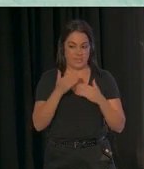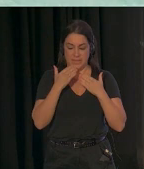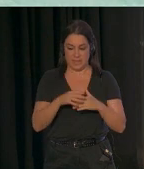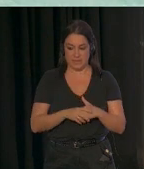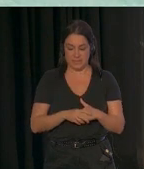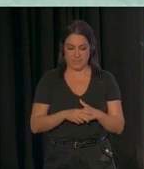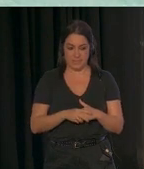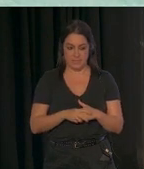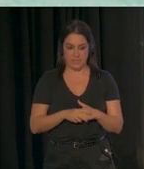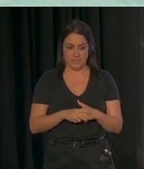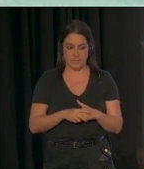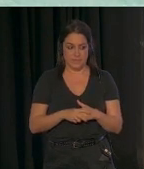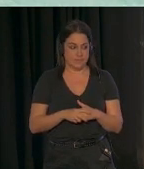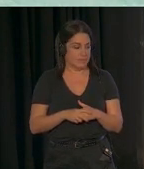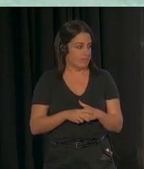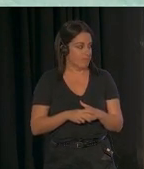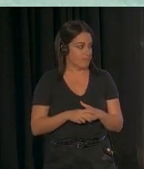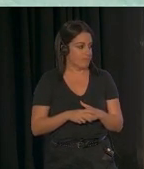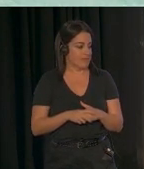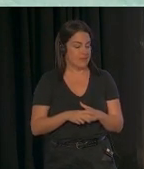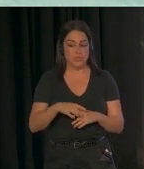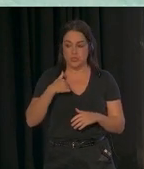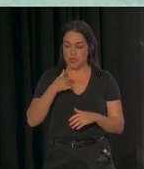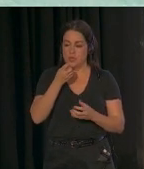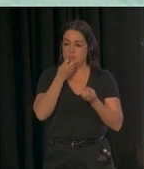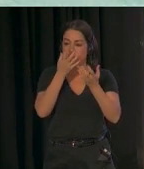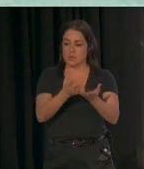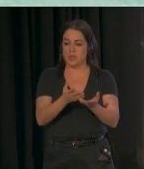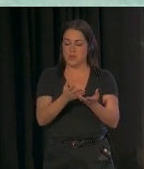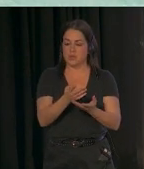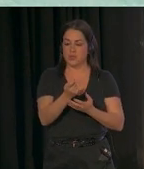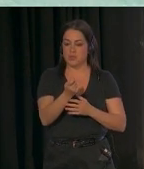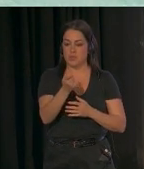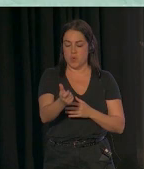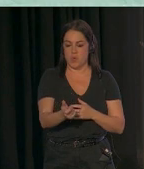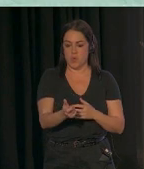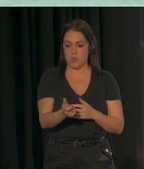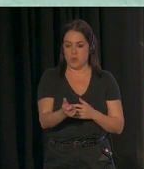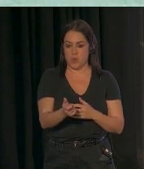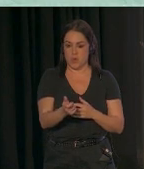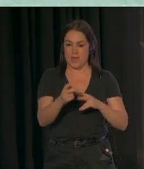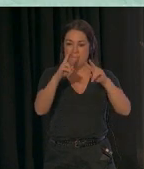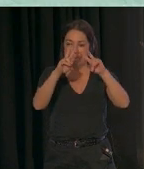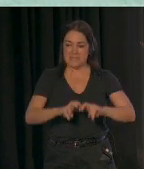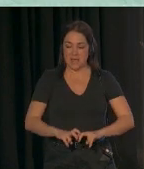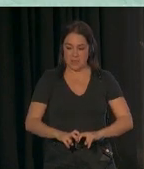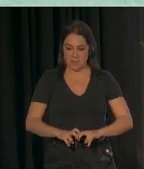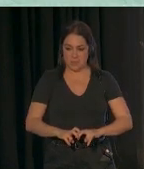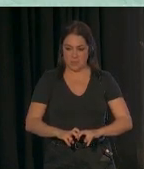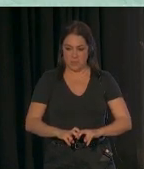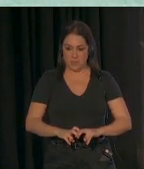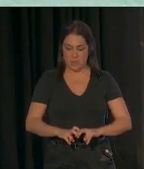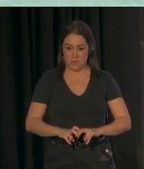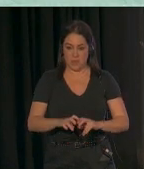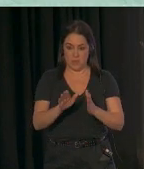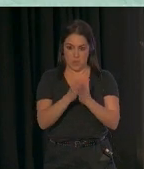Gracias. Así que voy a hablaros un poquito de un poco de la investigación en la publicación de que